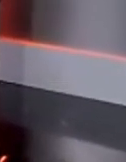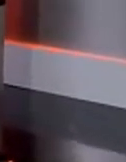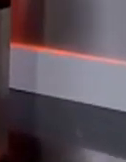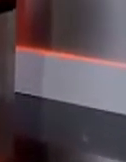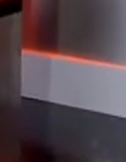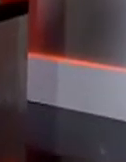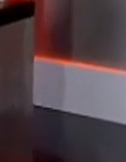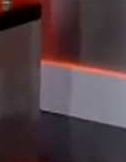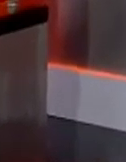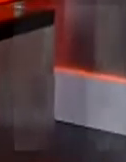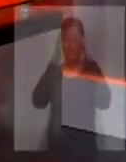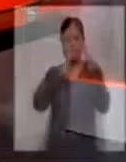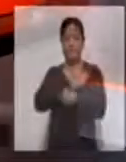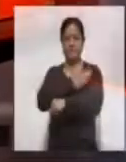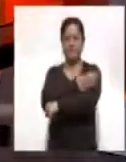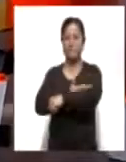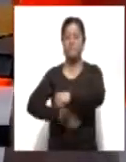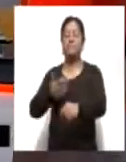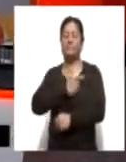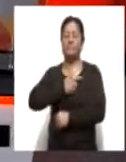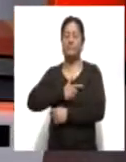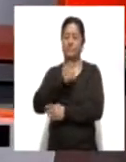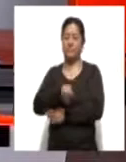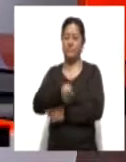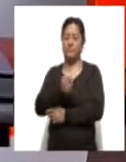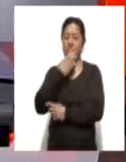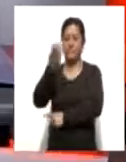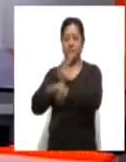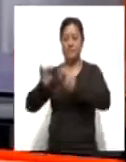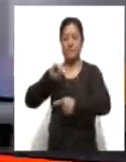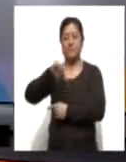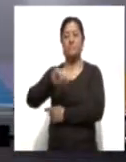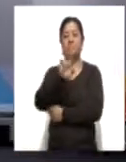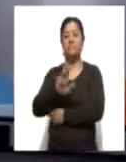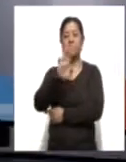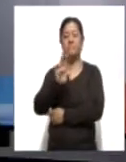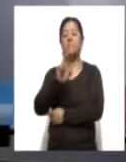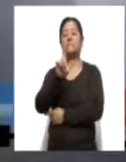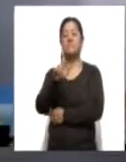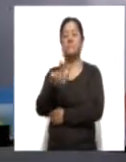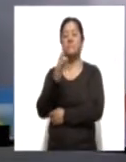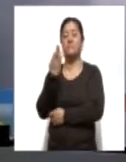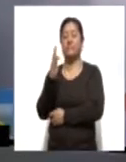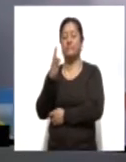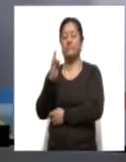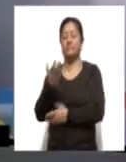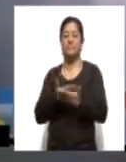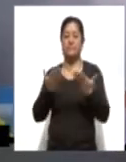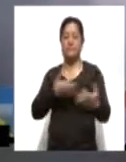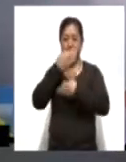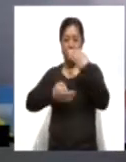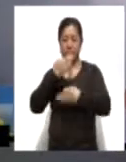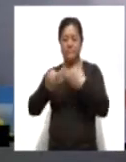¿Qué tal? Muy buenas tardes, me da muchísimo gusto saludarle y darle la bienvenida en este miércoles 17 de febrero a la segunda emisión